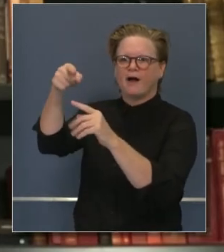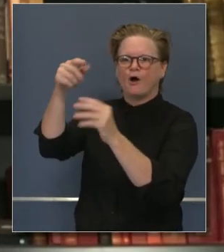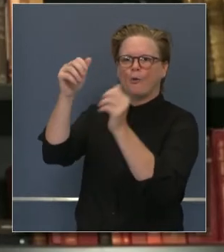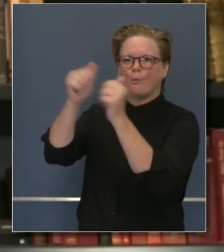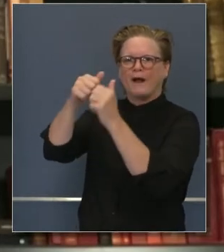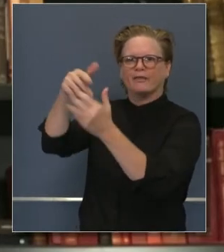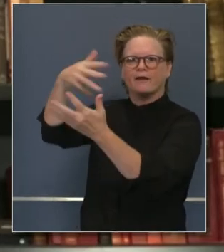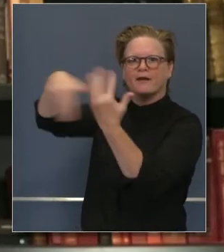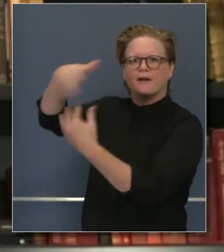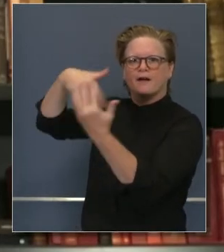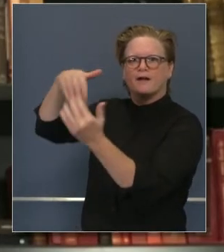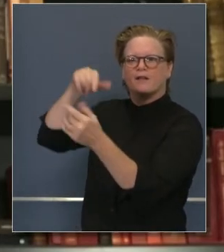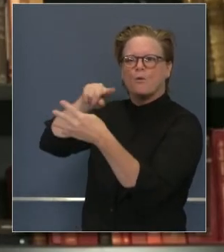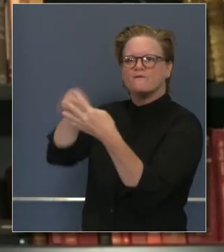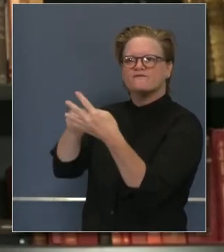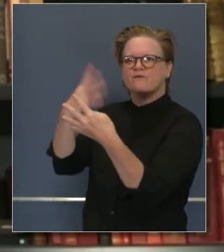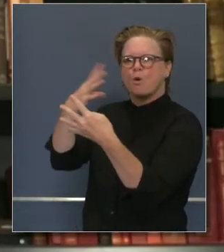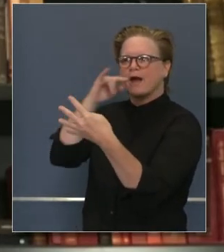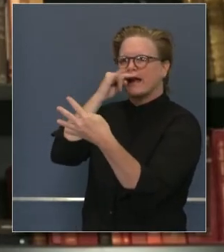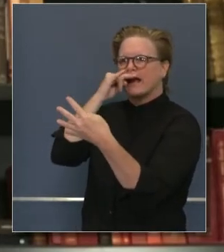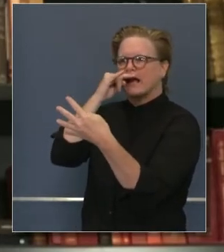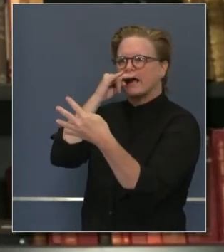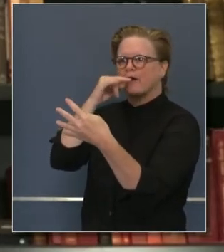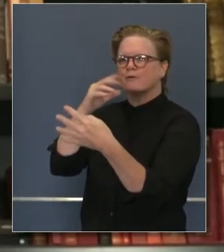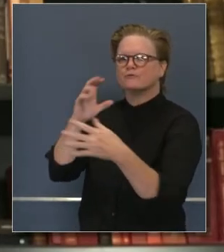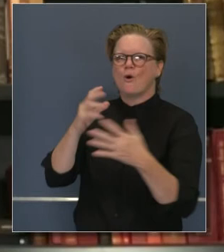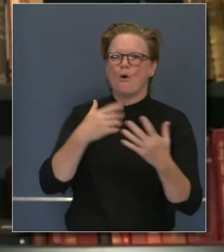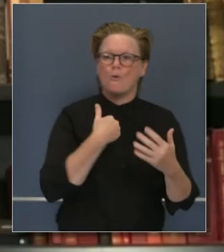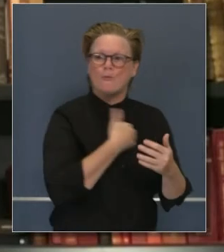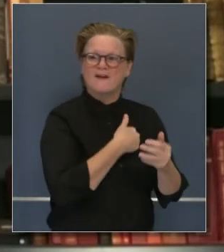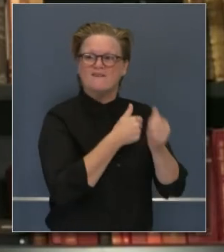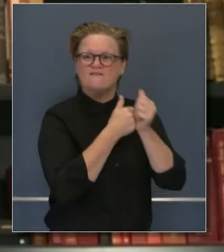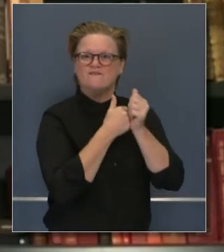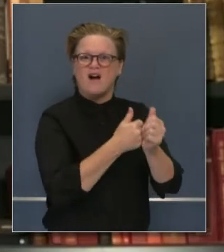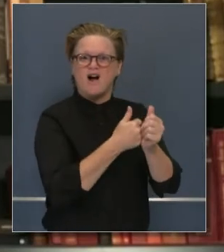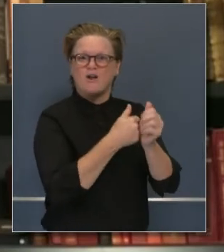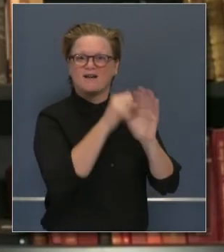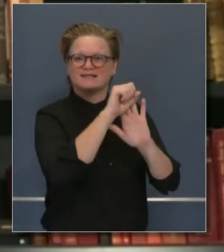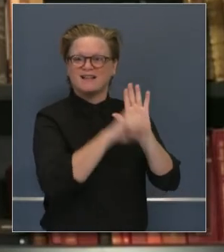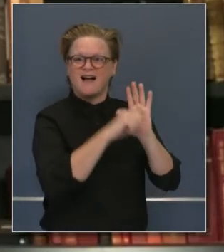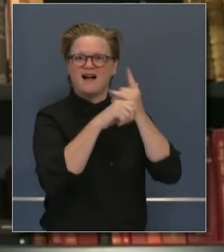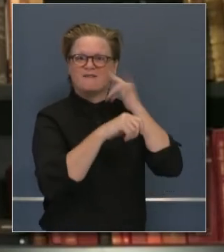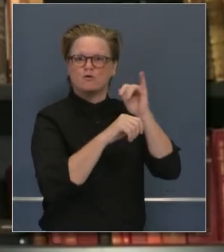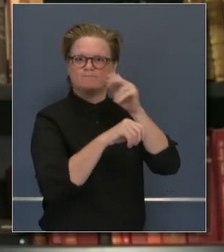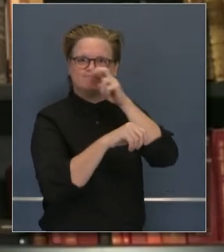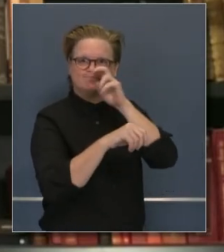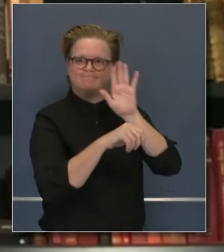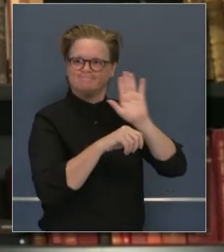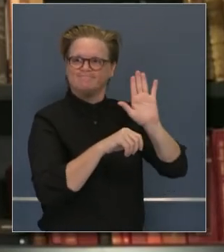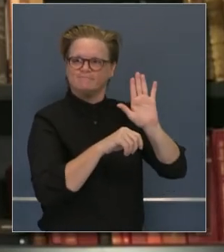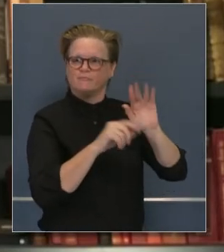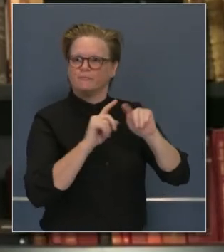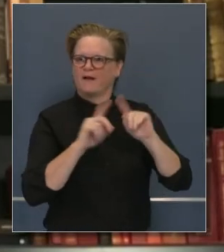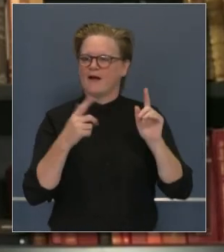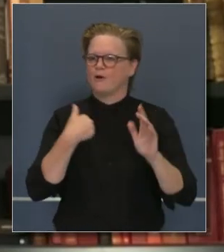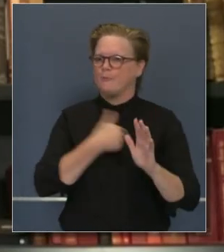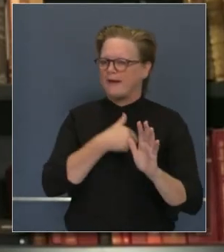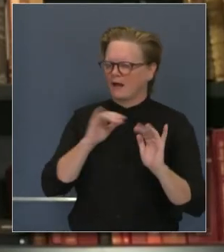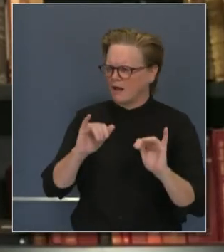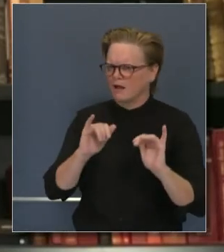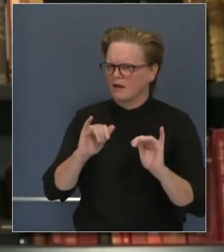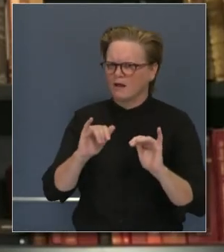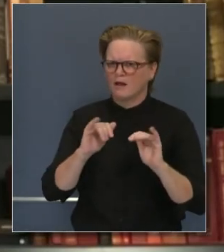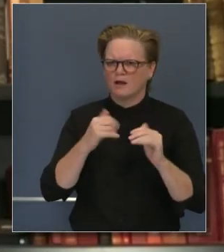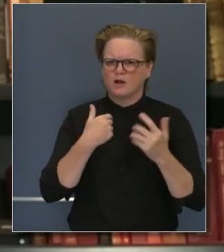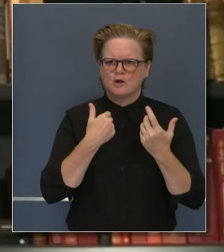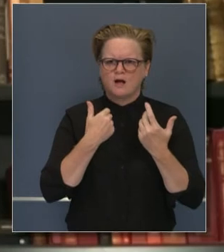proceso, protocolos, bienes salvecidos por el estado de revisión y también medidas para obtener más